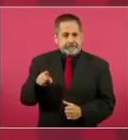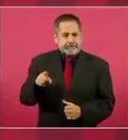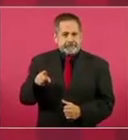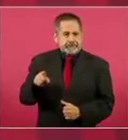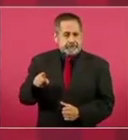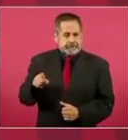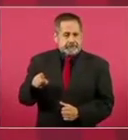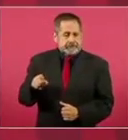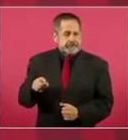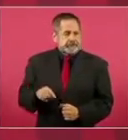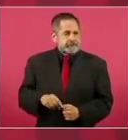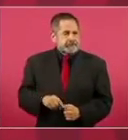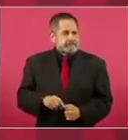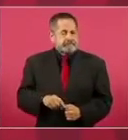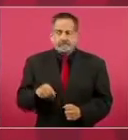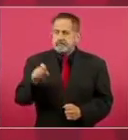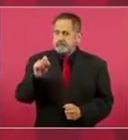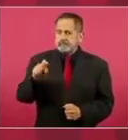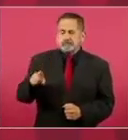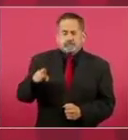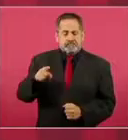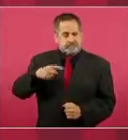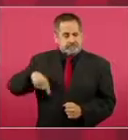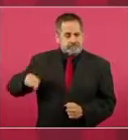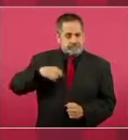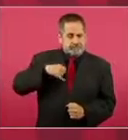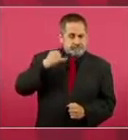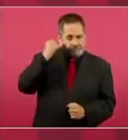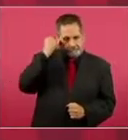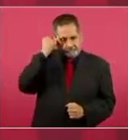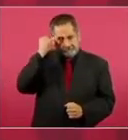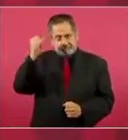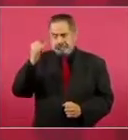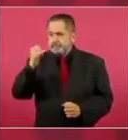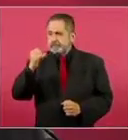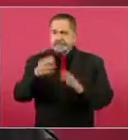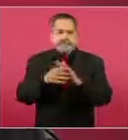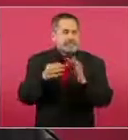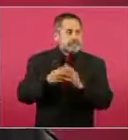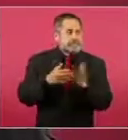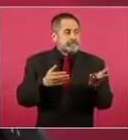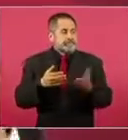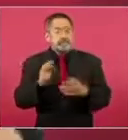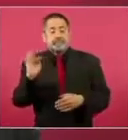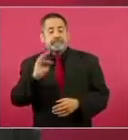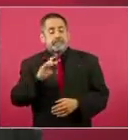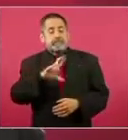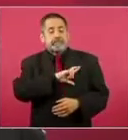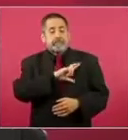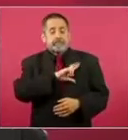está haciendo una promoción para que empresas privadas